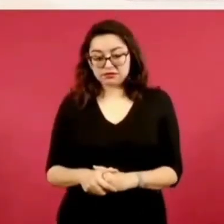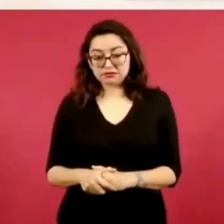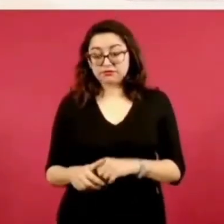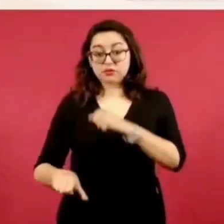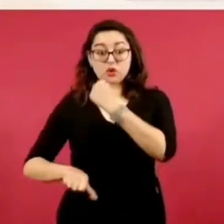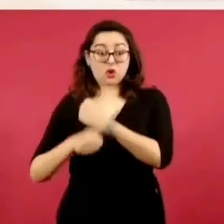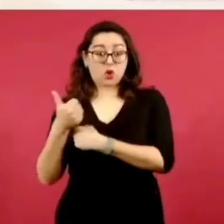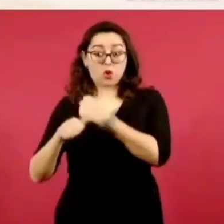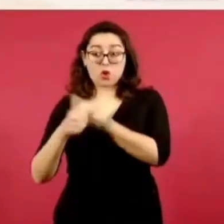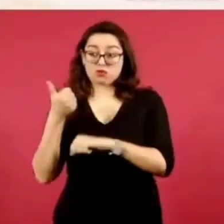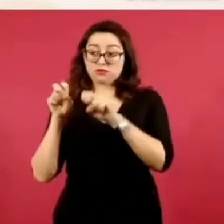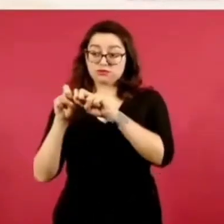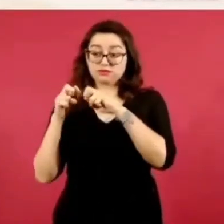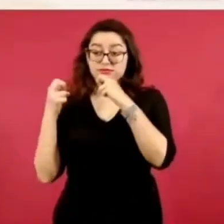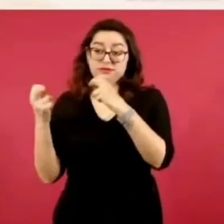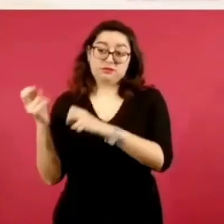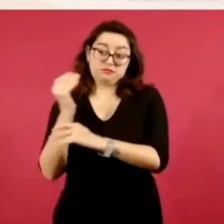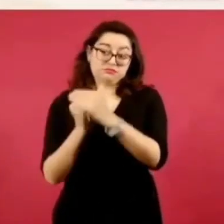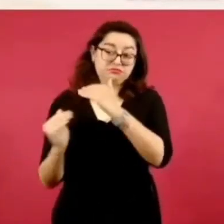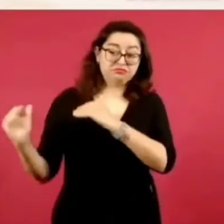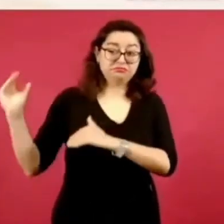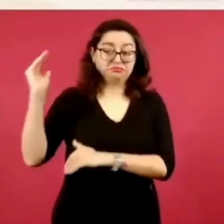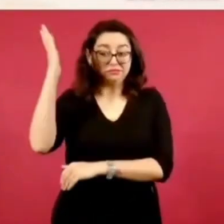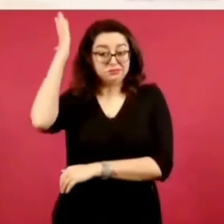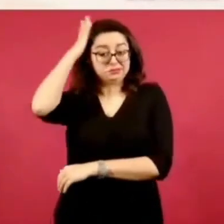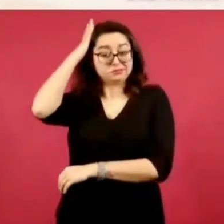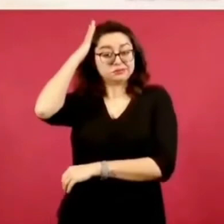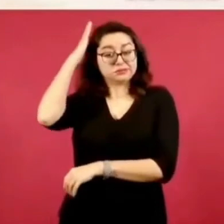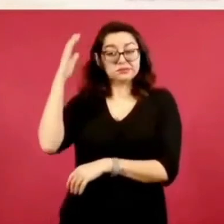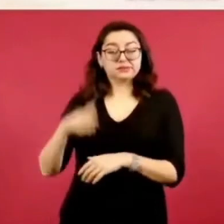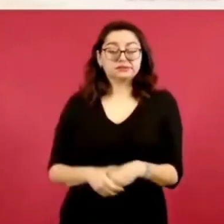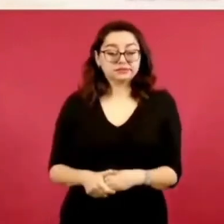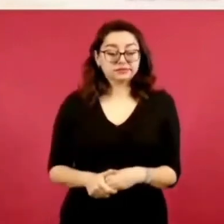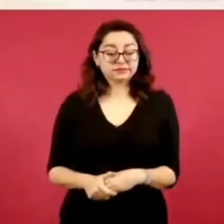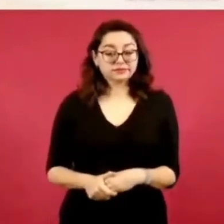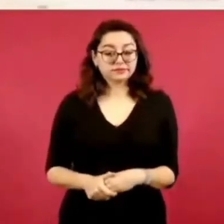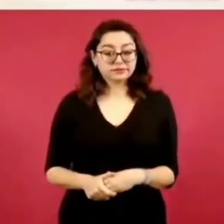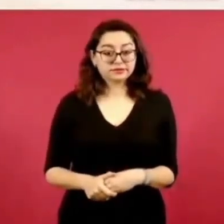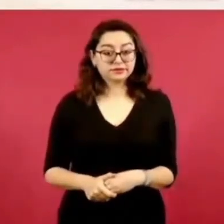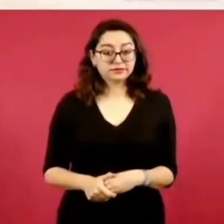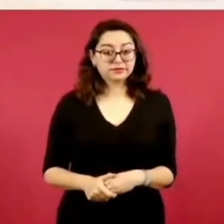once ministros, mil jueces.